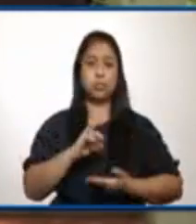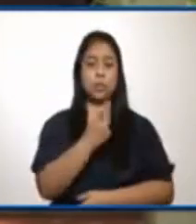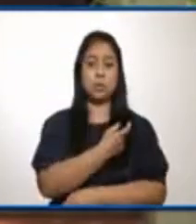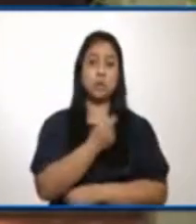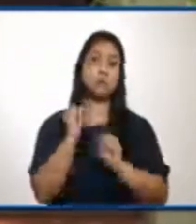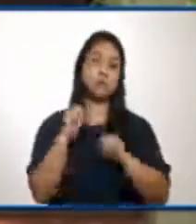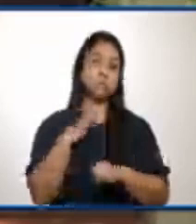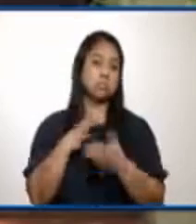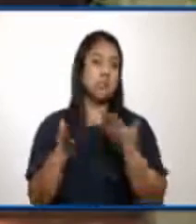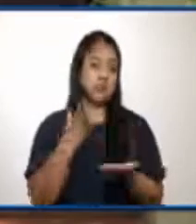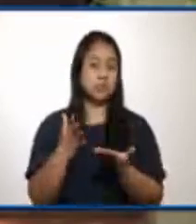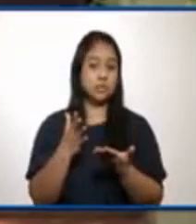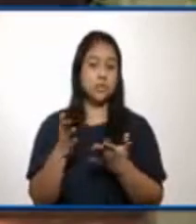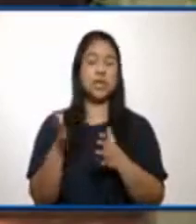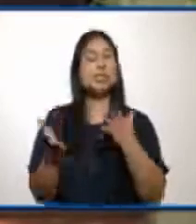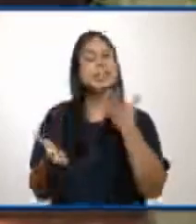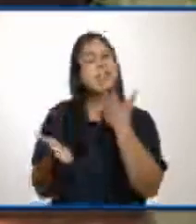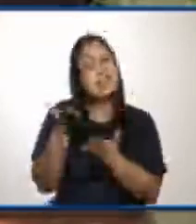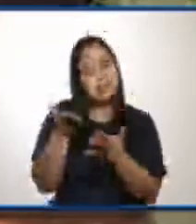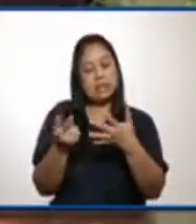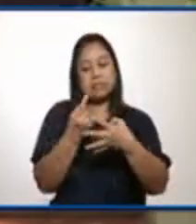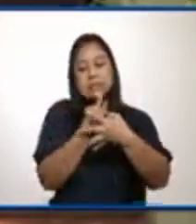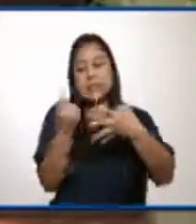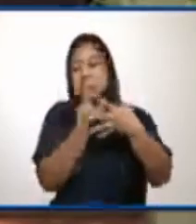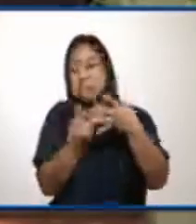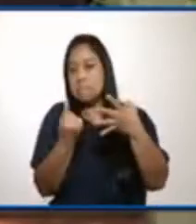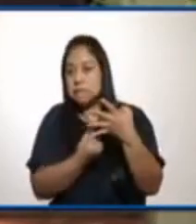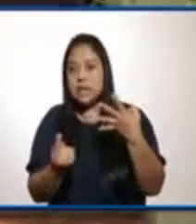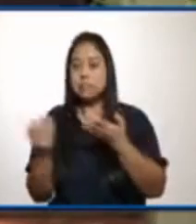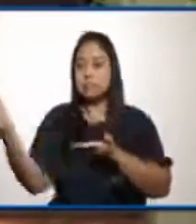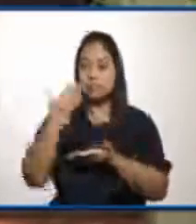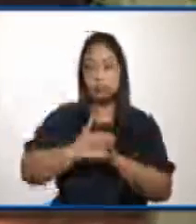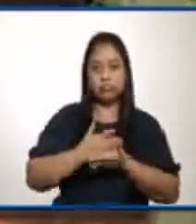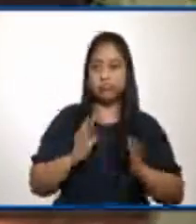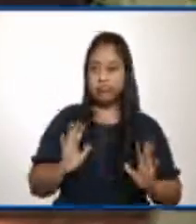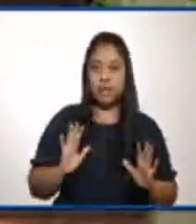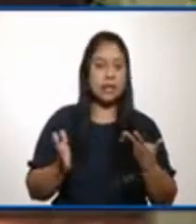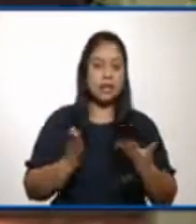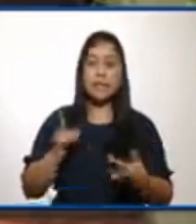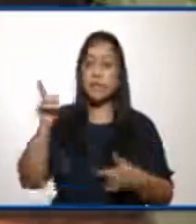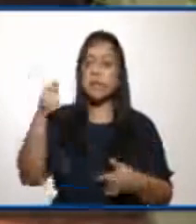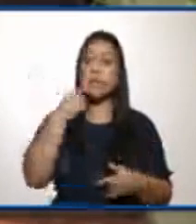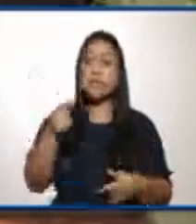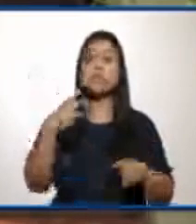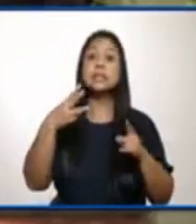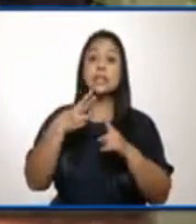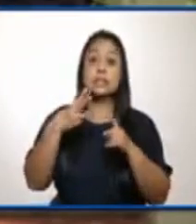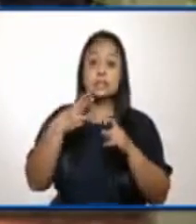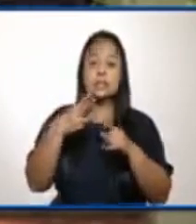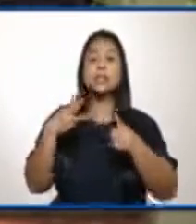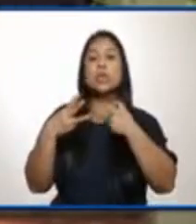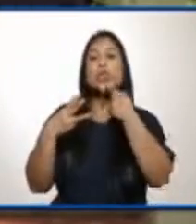recibiendo y una probable semana en la que la vamos a recibir. Ellos mencionan la tercera semana, yo